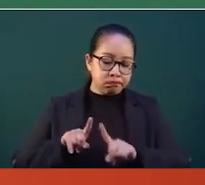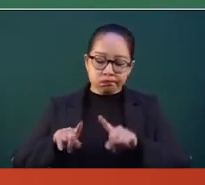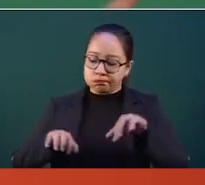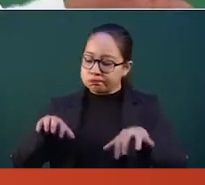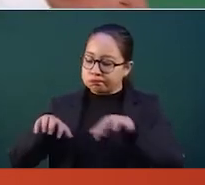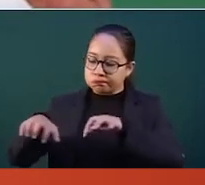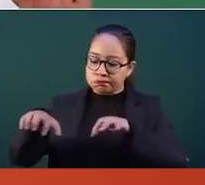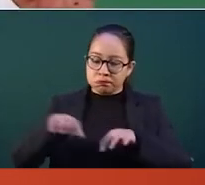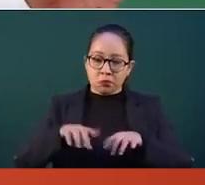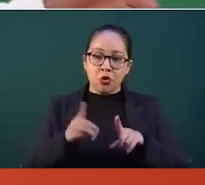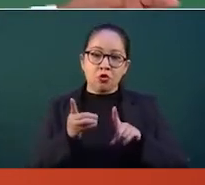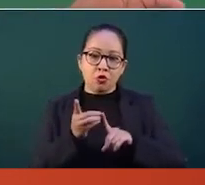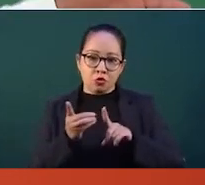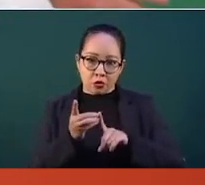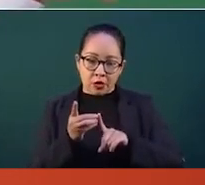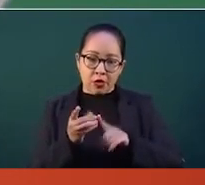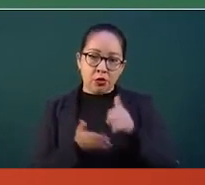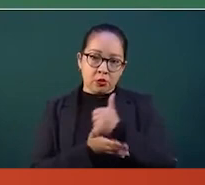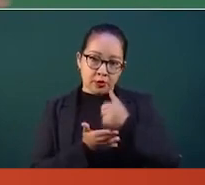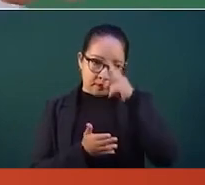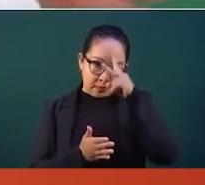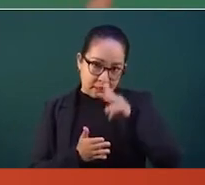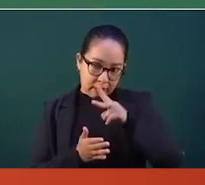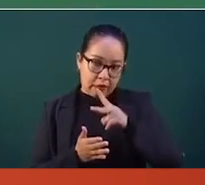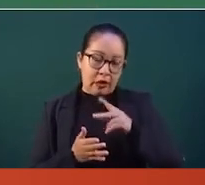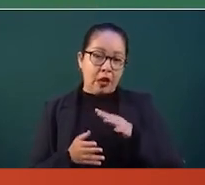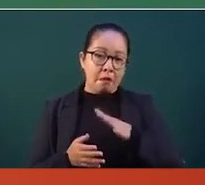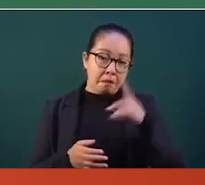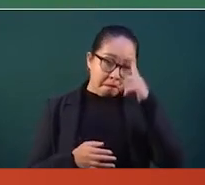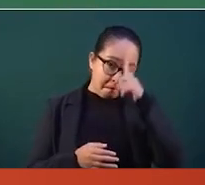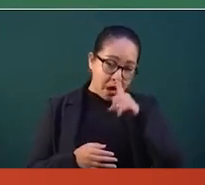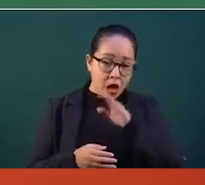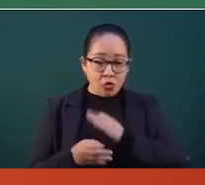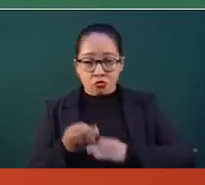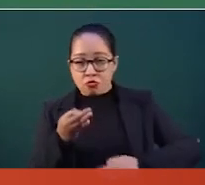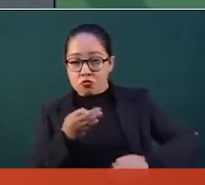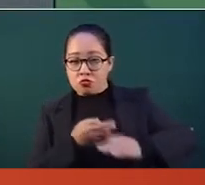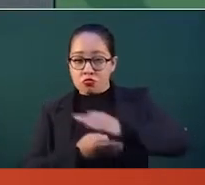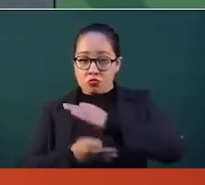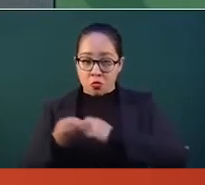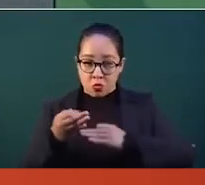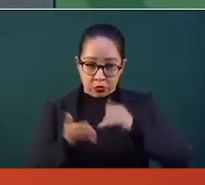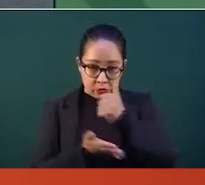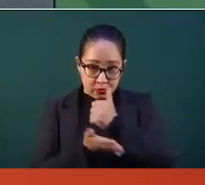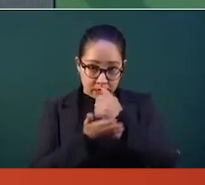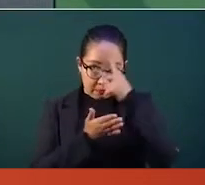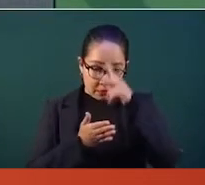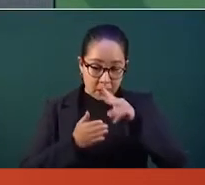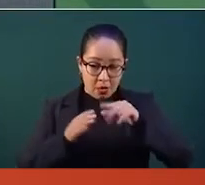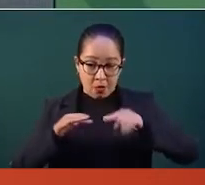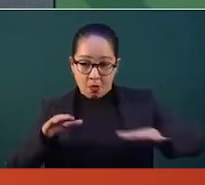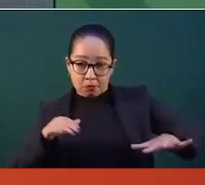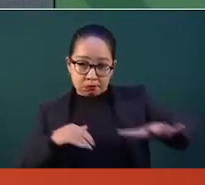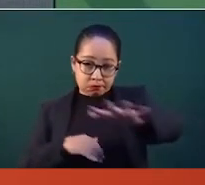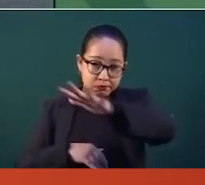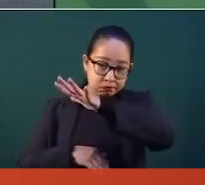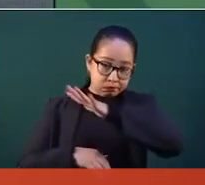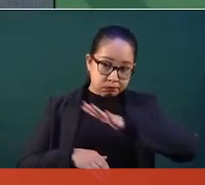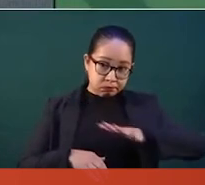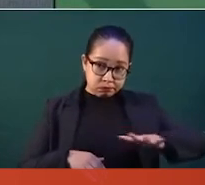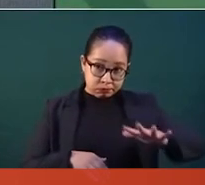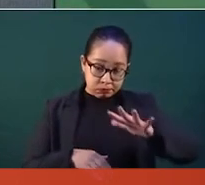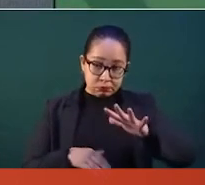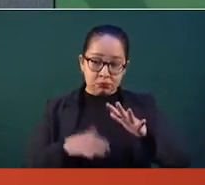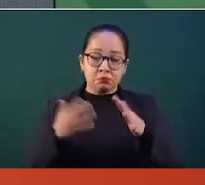la Ciudad de México, para atender todo el Valle de México, pero van a haber